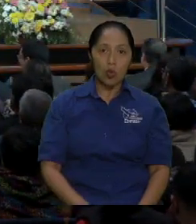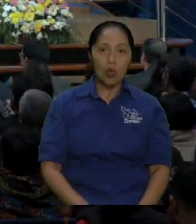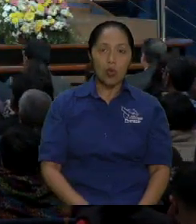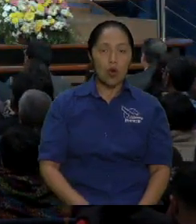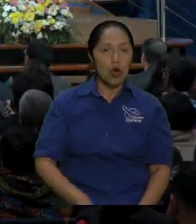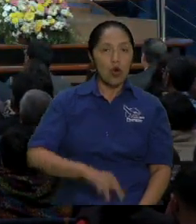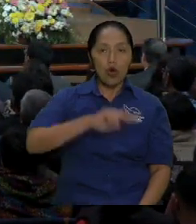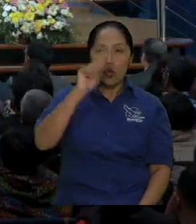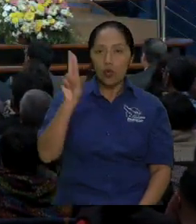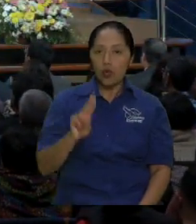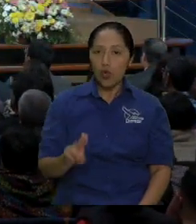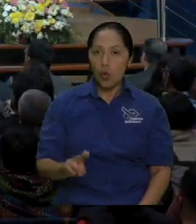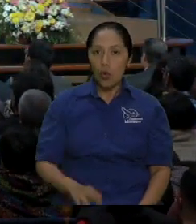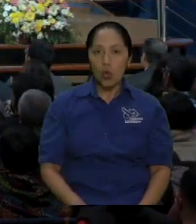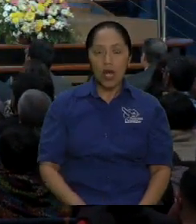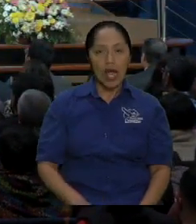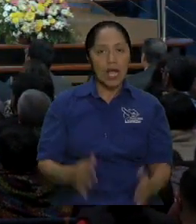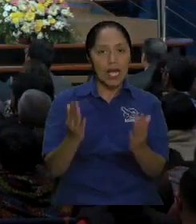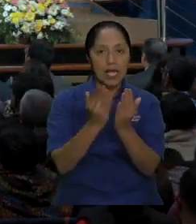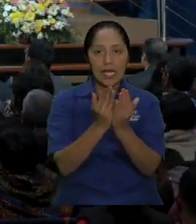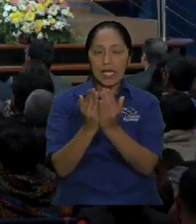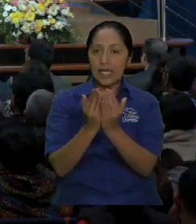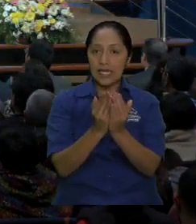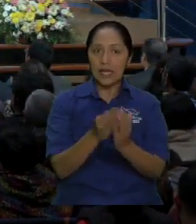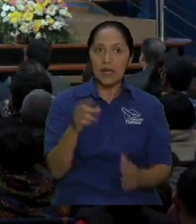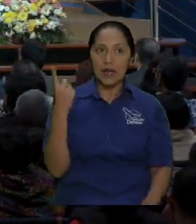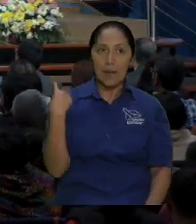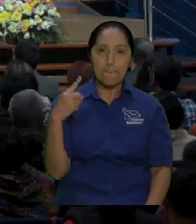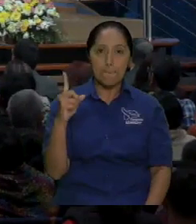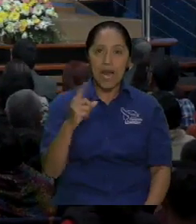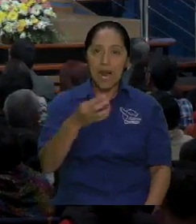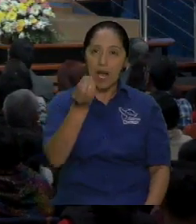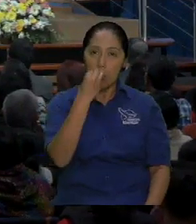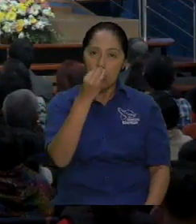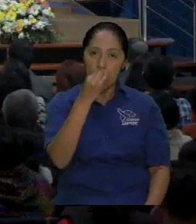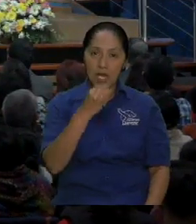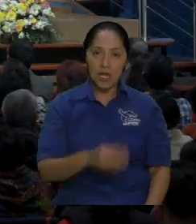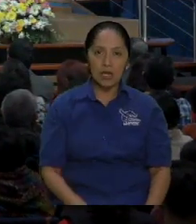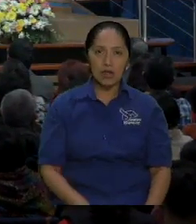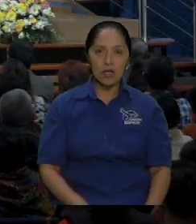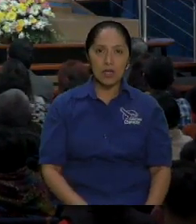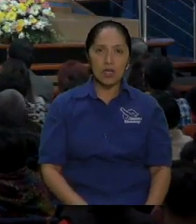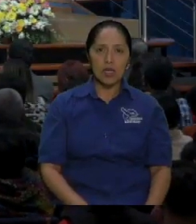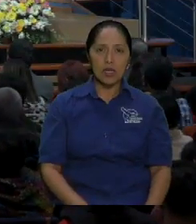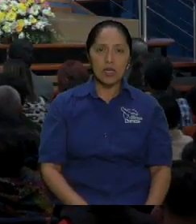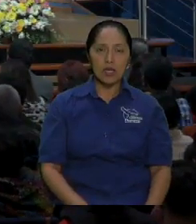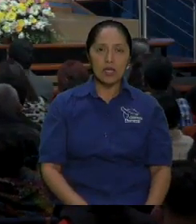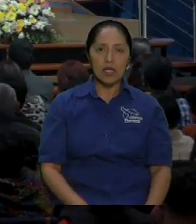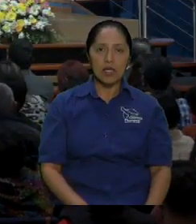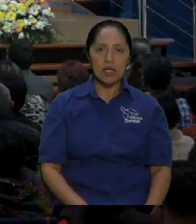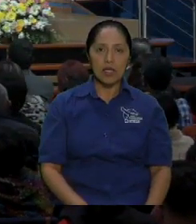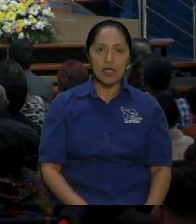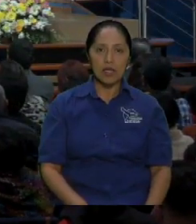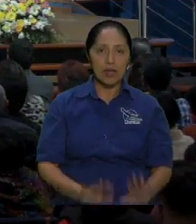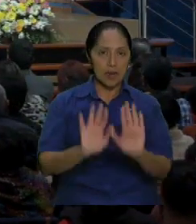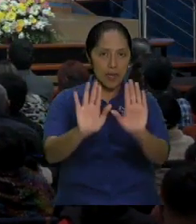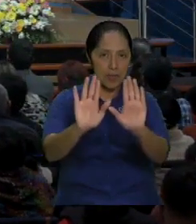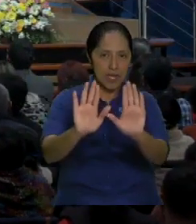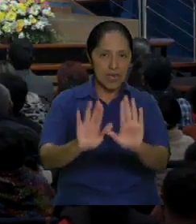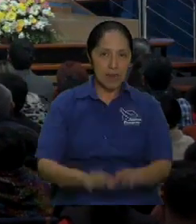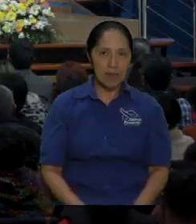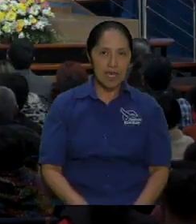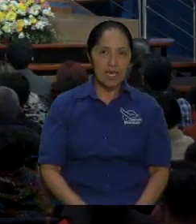Hay algunas personas, por eso necesitamos la ayuda. Le damos la bienvenida aquí a Huchito. Hermano Luis Ponce. Hijo.